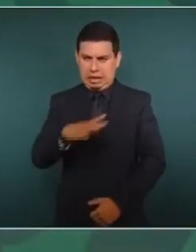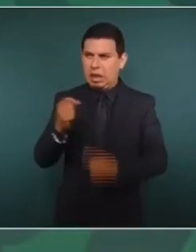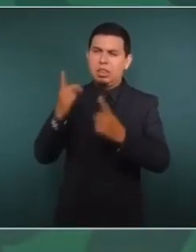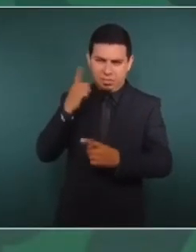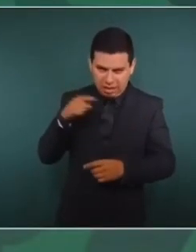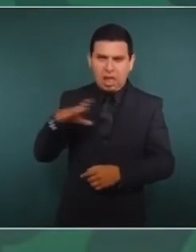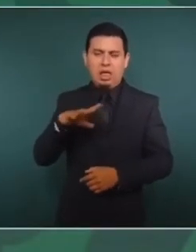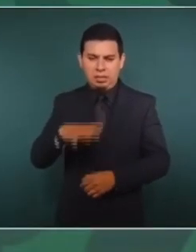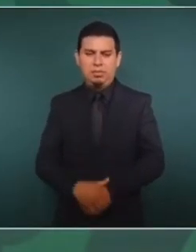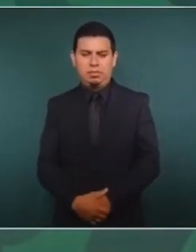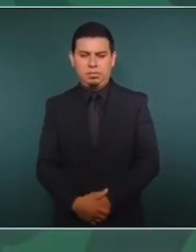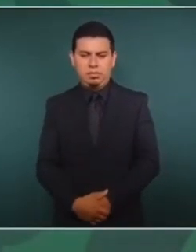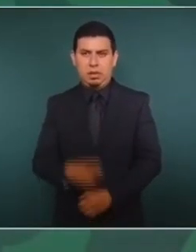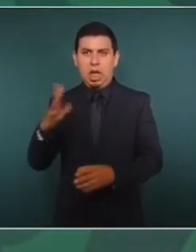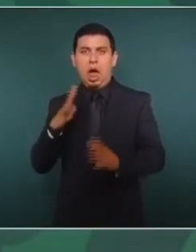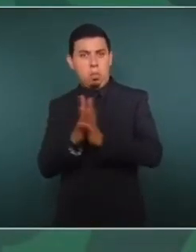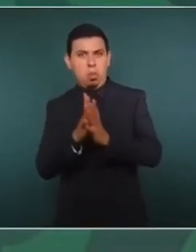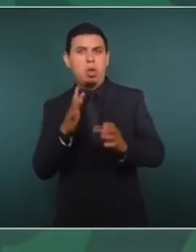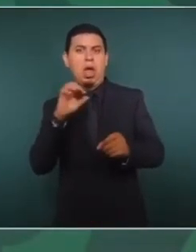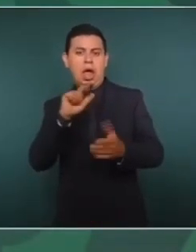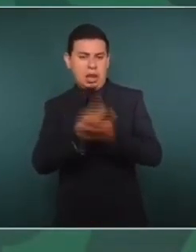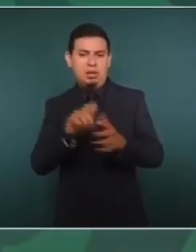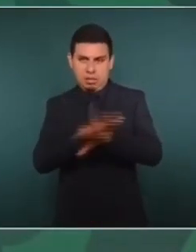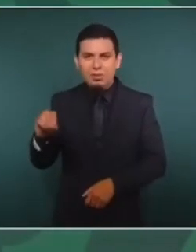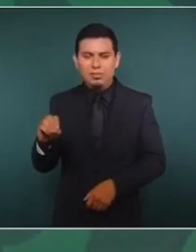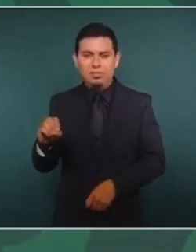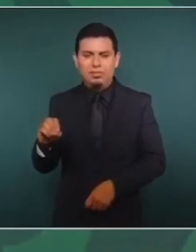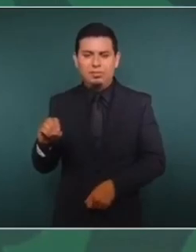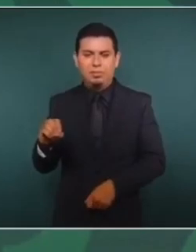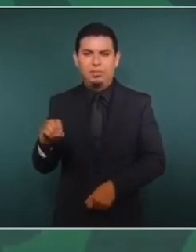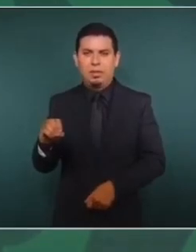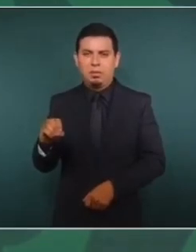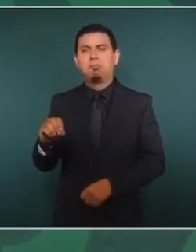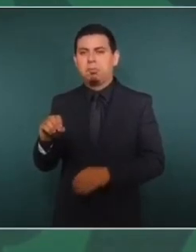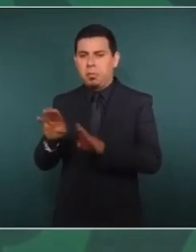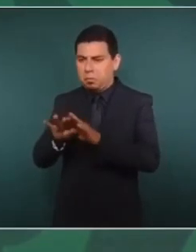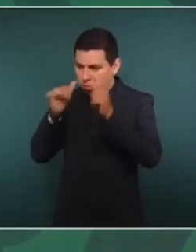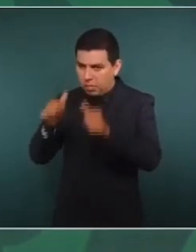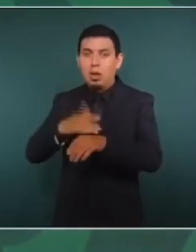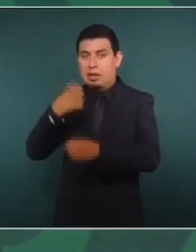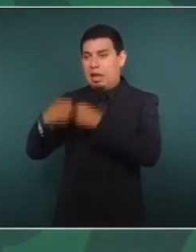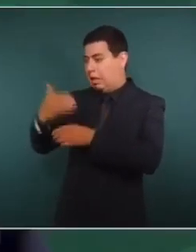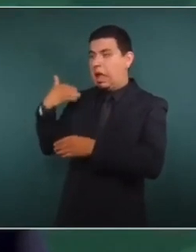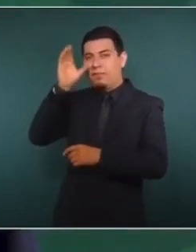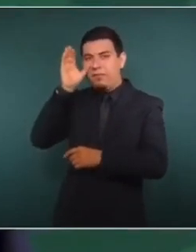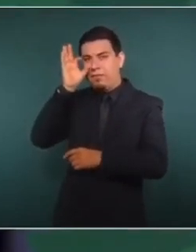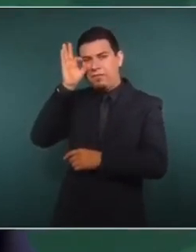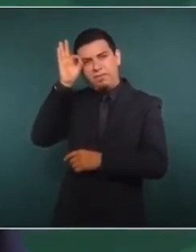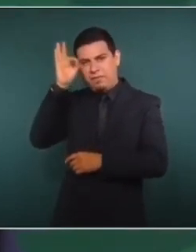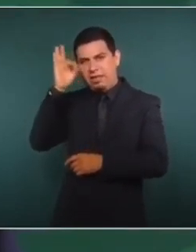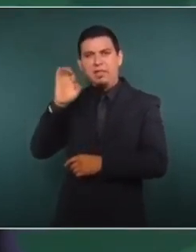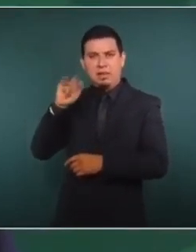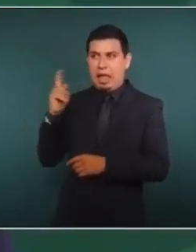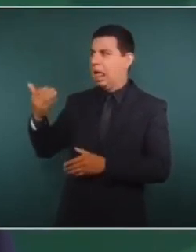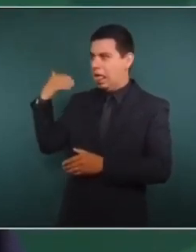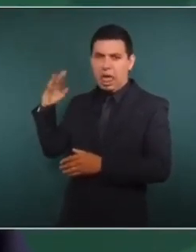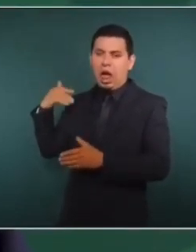de la reforma energética. Es lo de Odebrecht. Y eso viene del sexenio de Felipe Calderón. O sea,